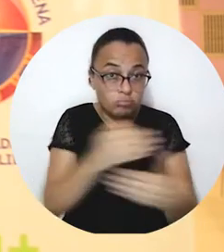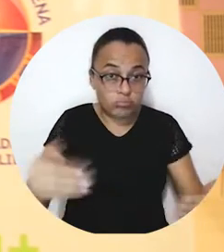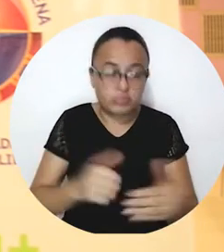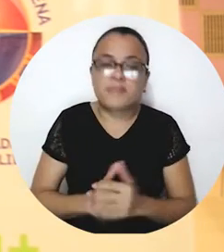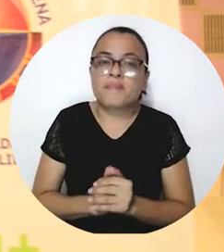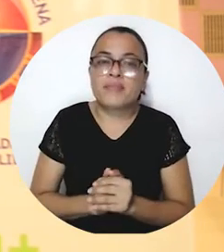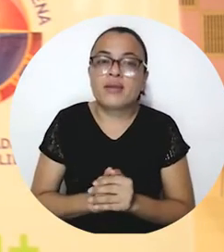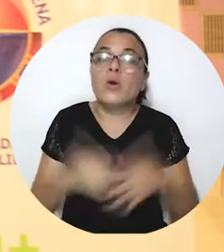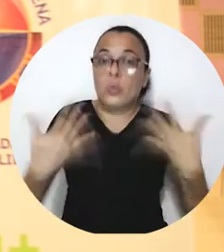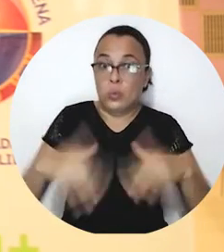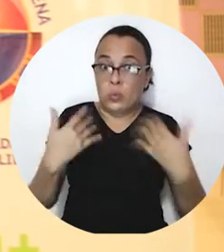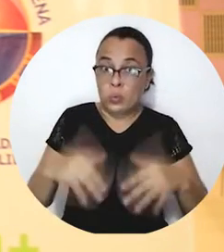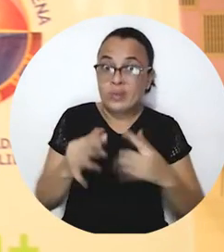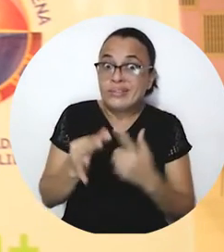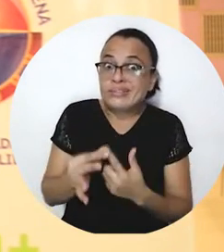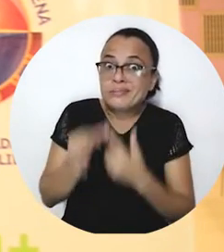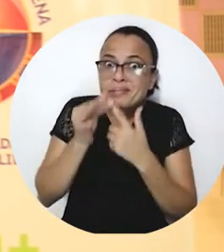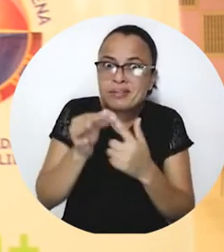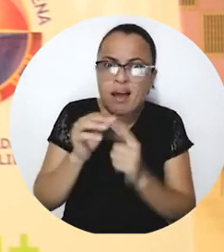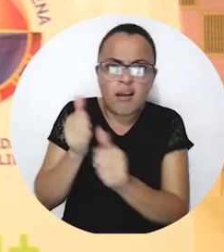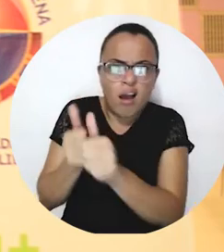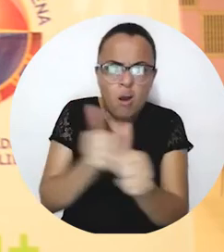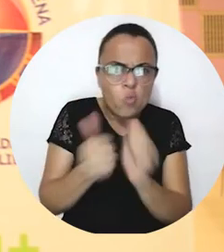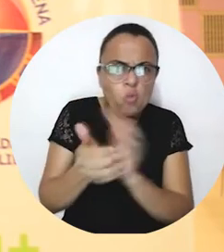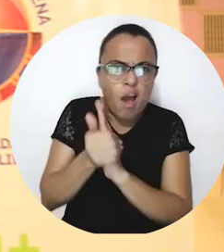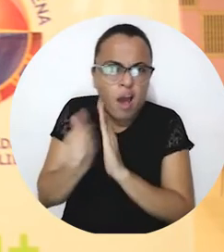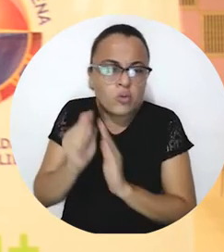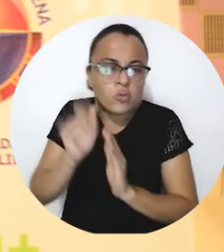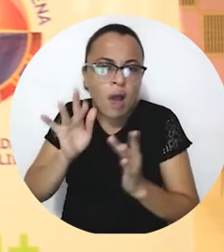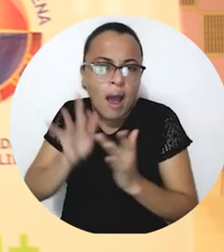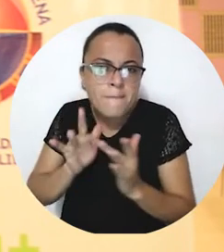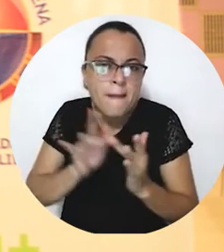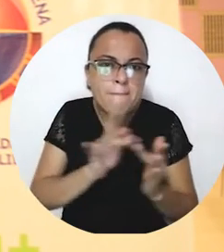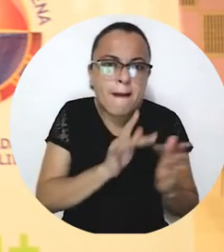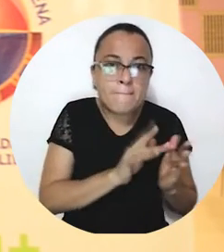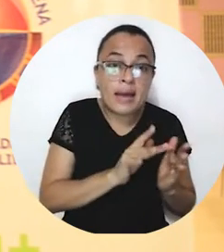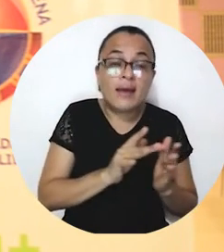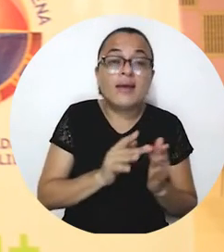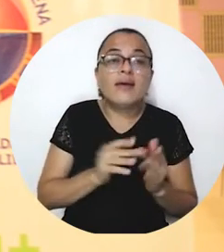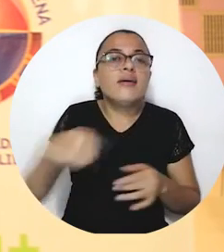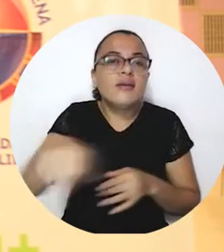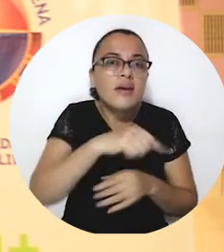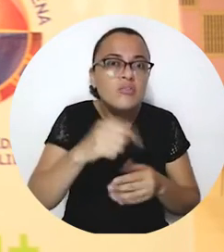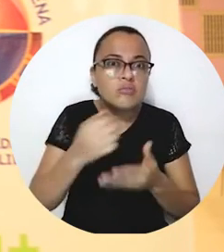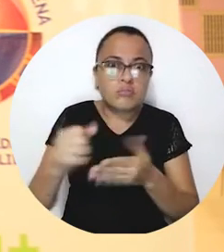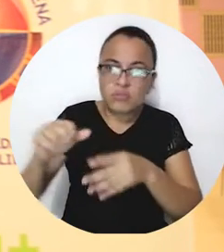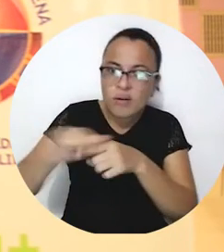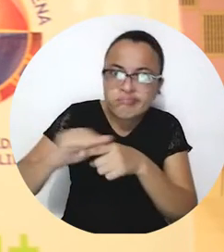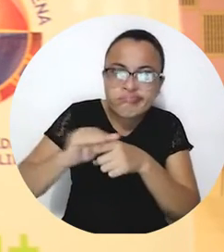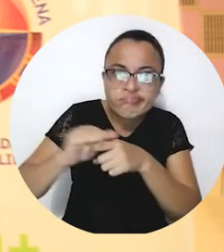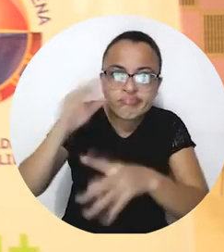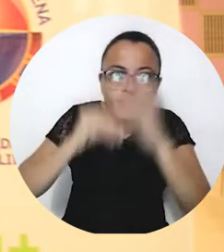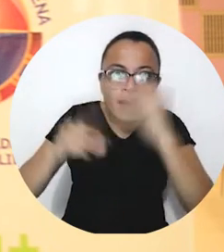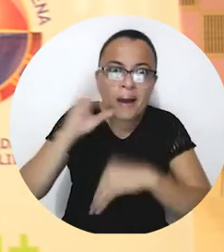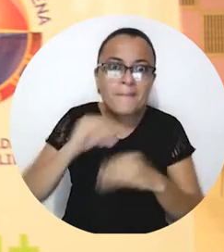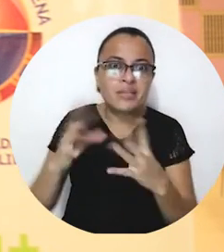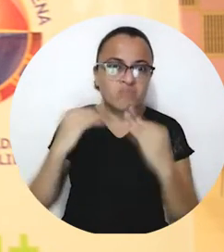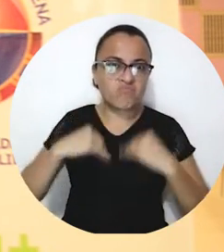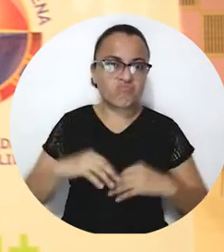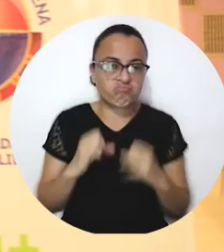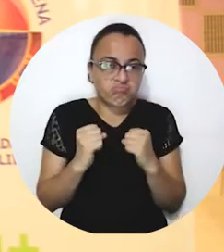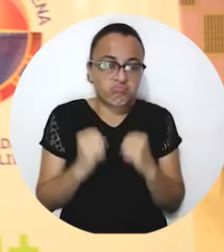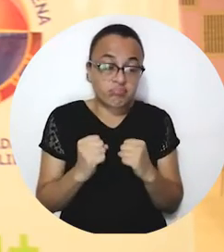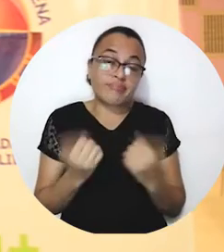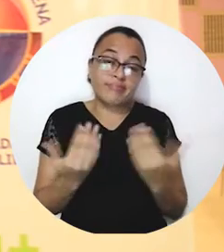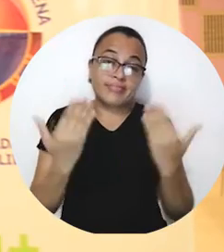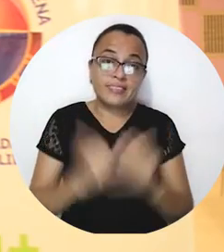uno es experto en su área y eso va a permitir que esas prácticas sean